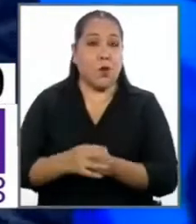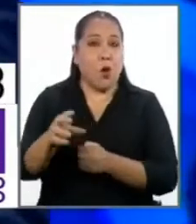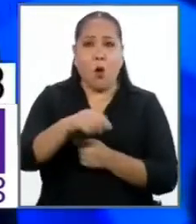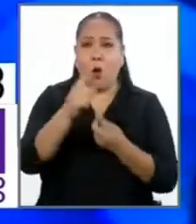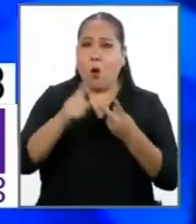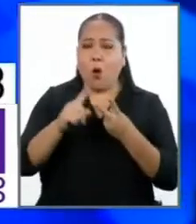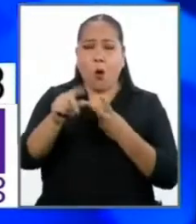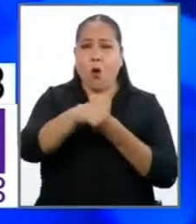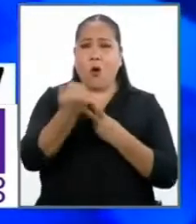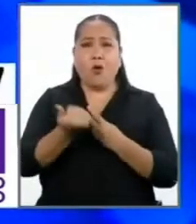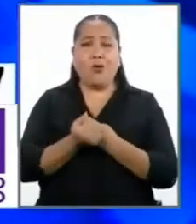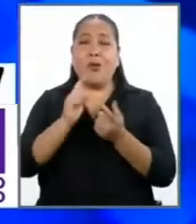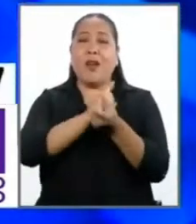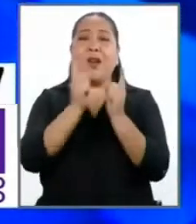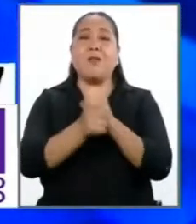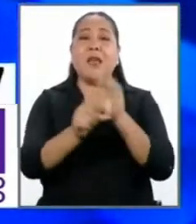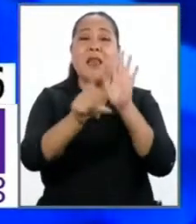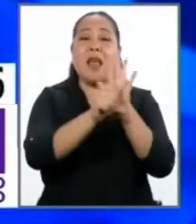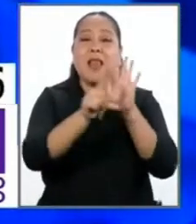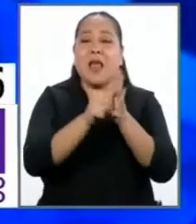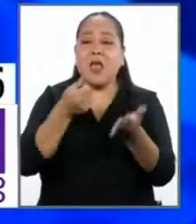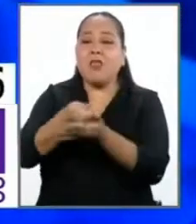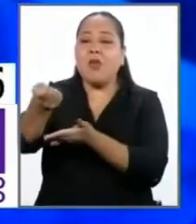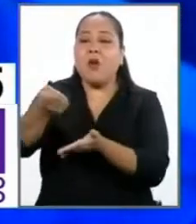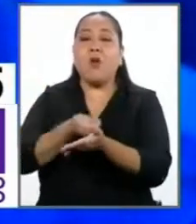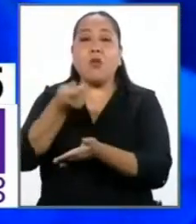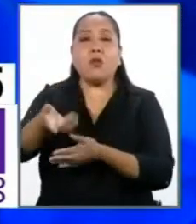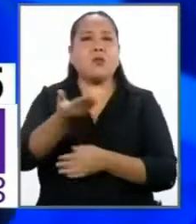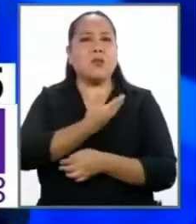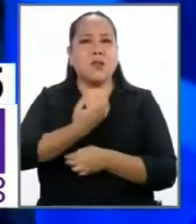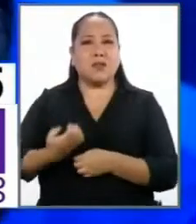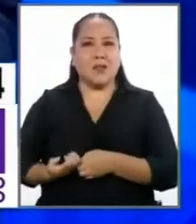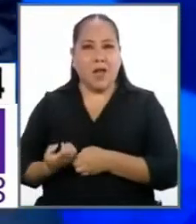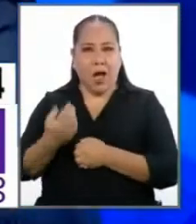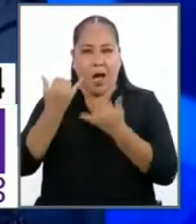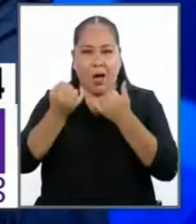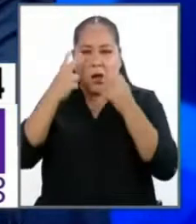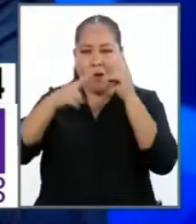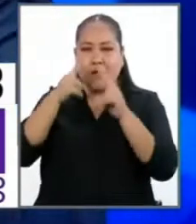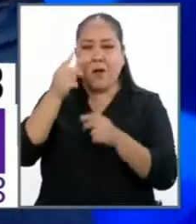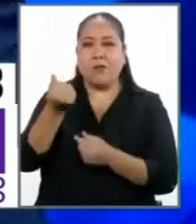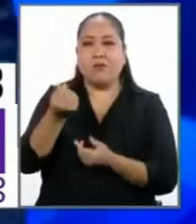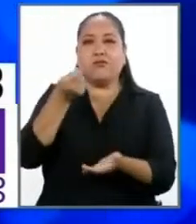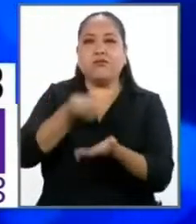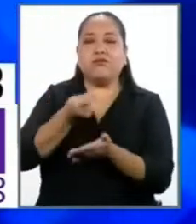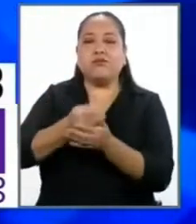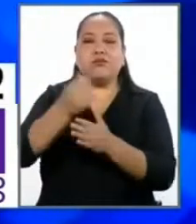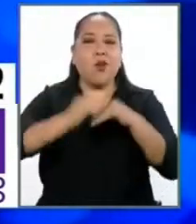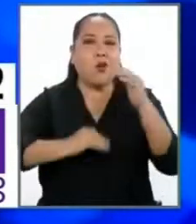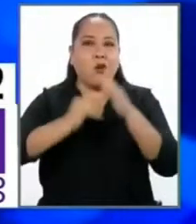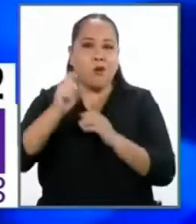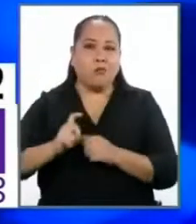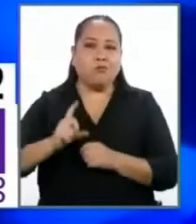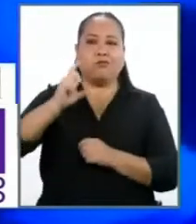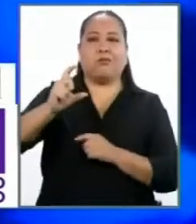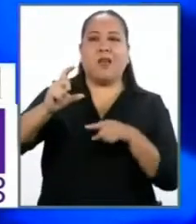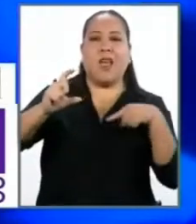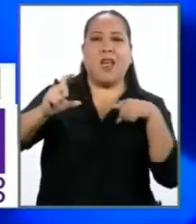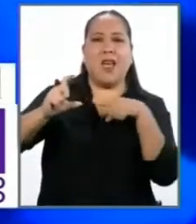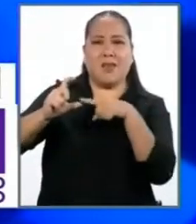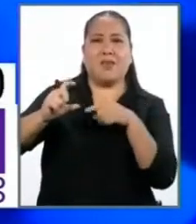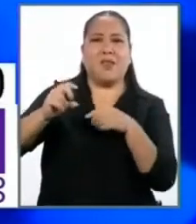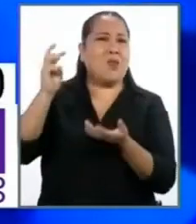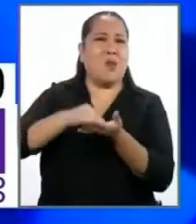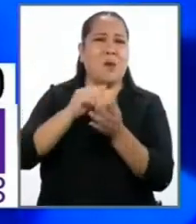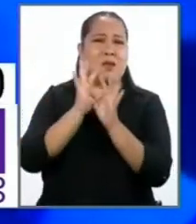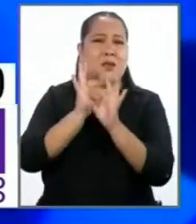hacer es cambiar también la Ley de Contrataciones del Estado, que ahora prioriza el precio y el costo de las obras como la variable más importante para que se